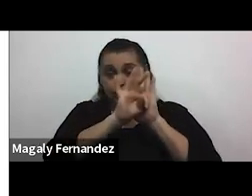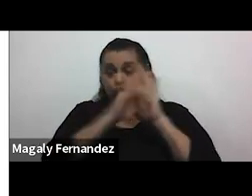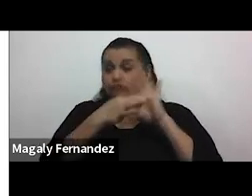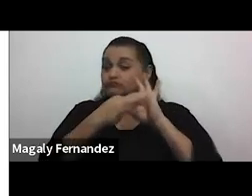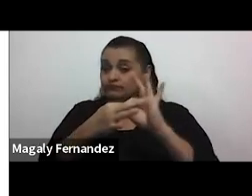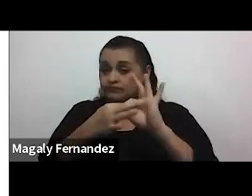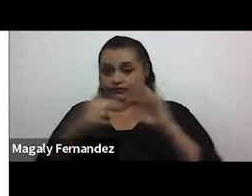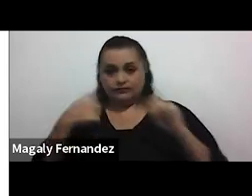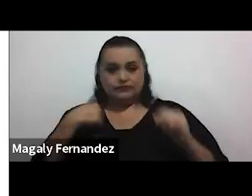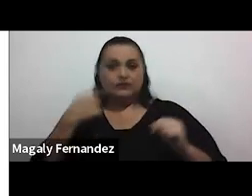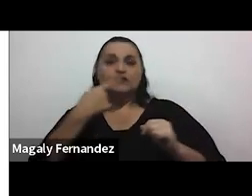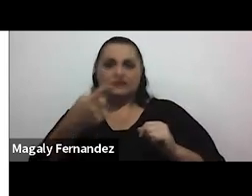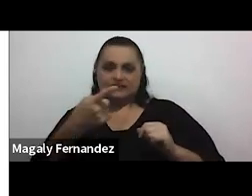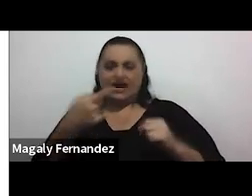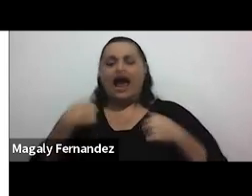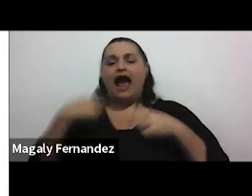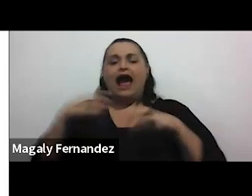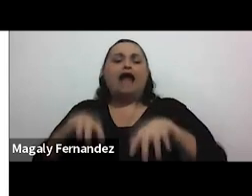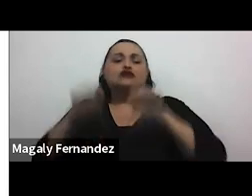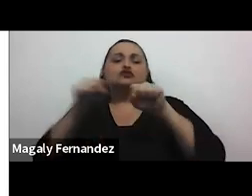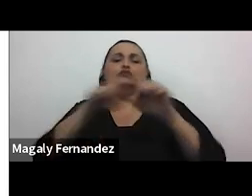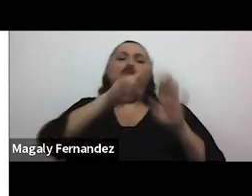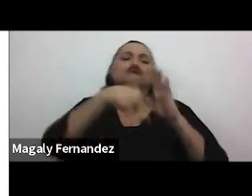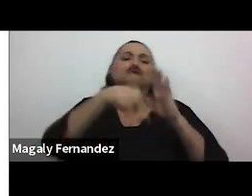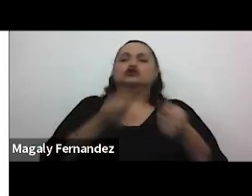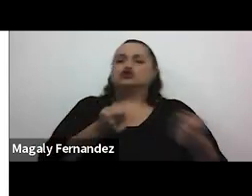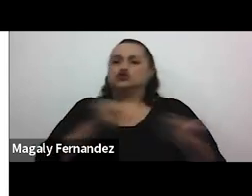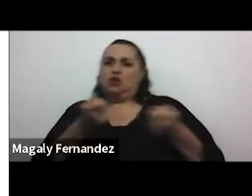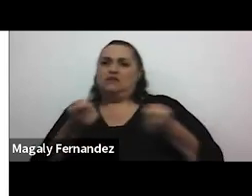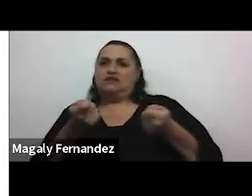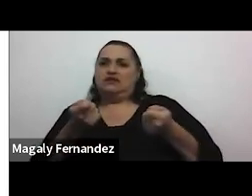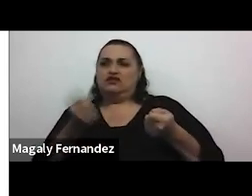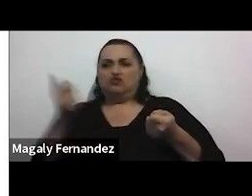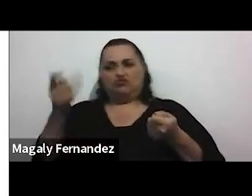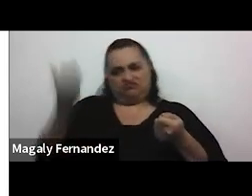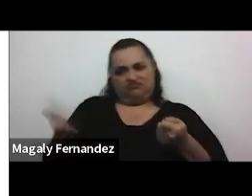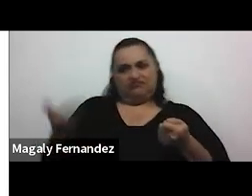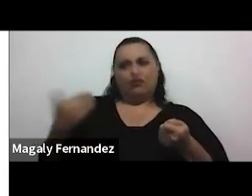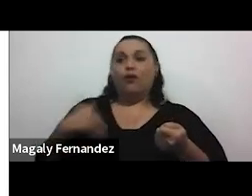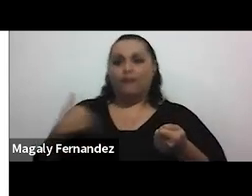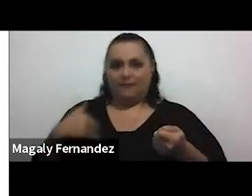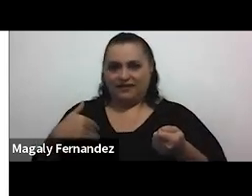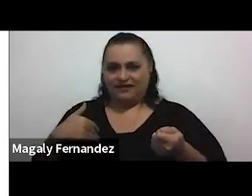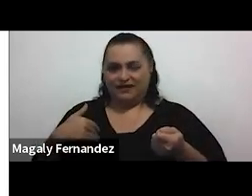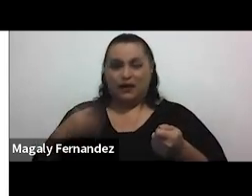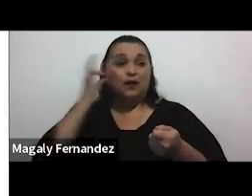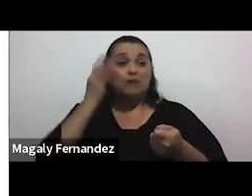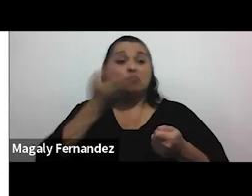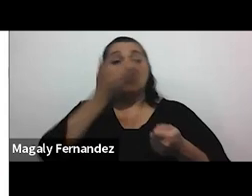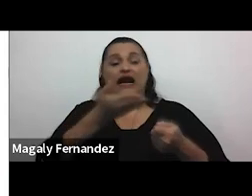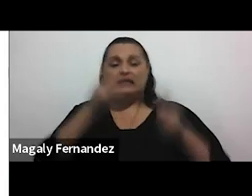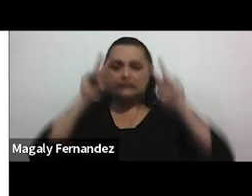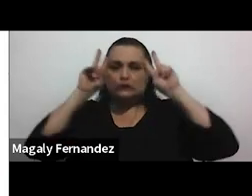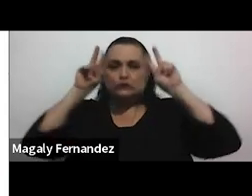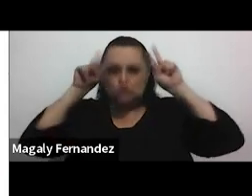mencionaba, de asumir roles más dominantes cuando es la figura masculina y las mujeres más bien sumisas